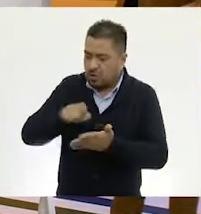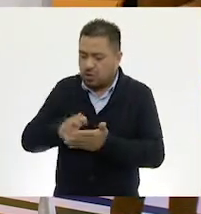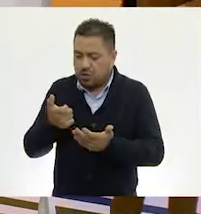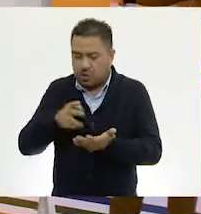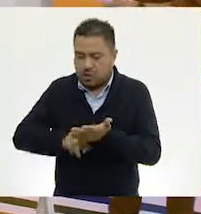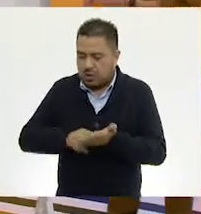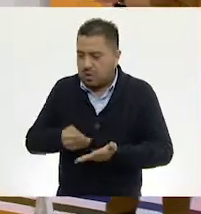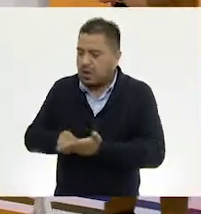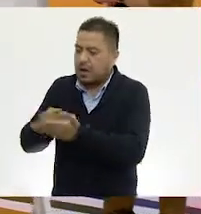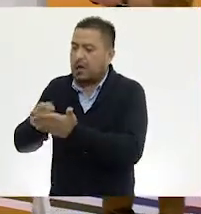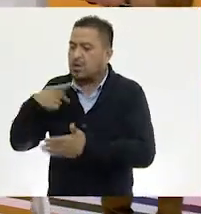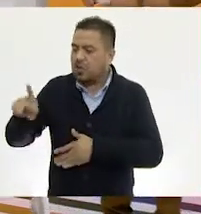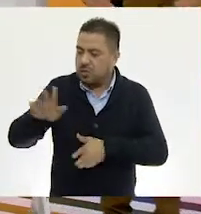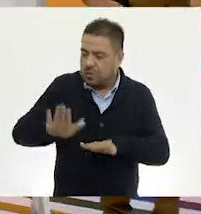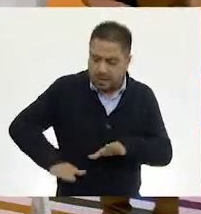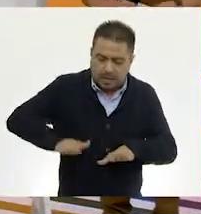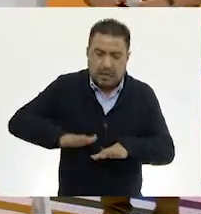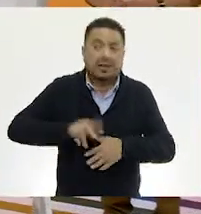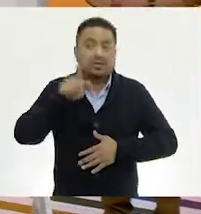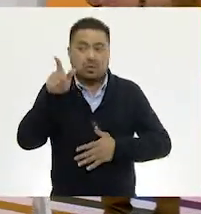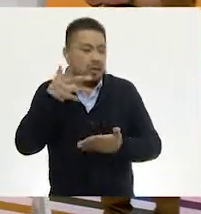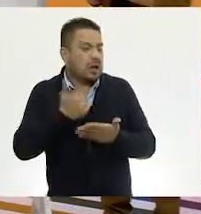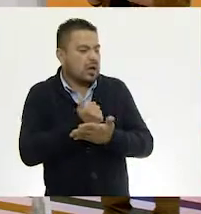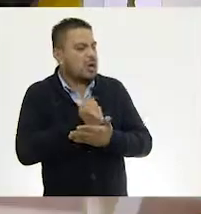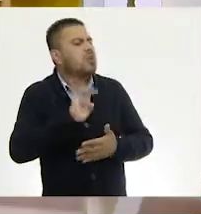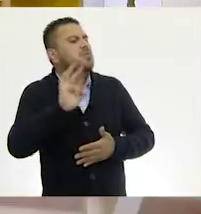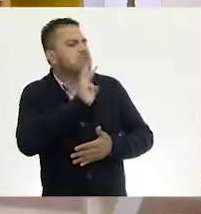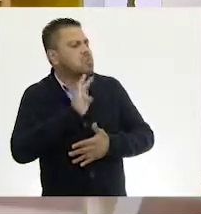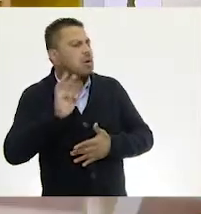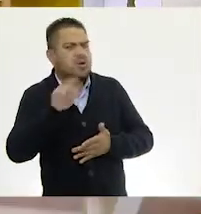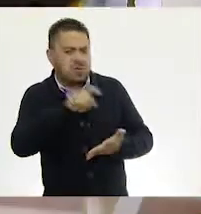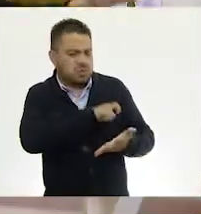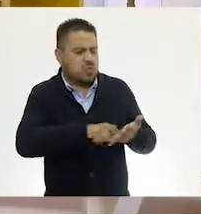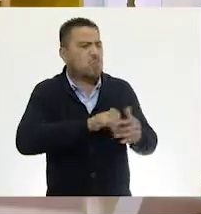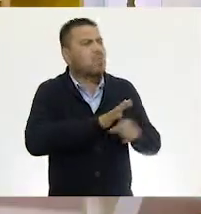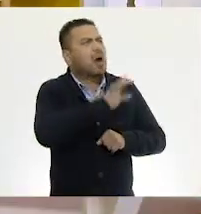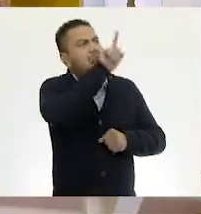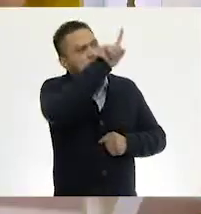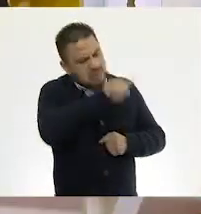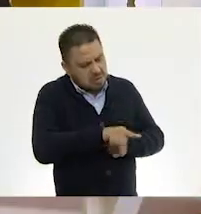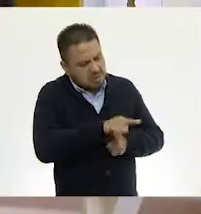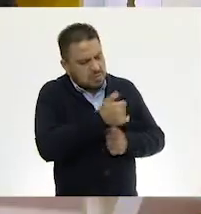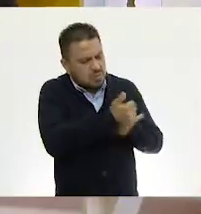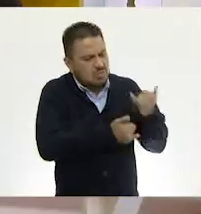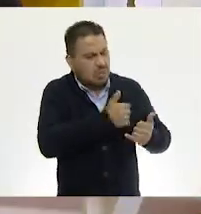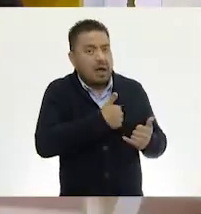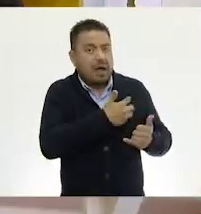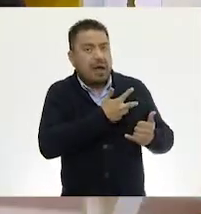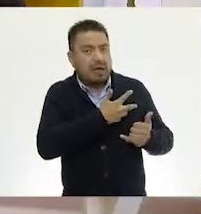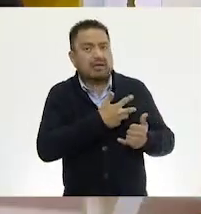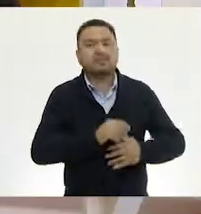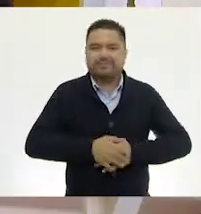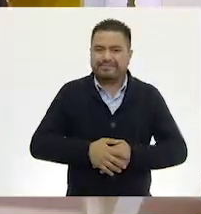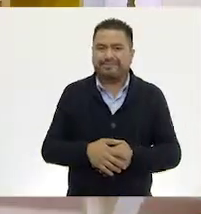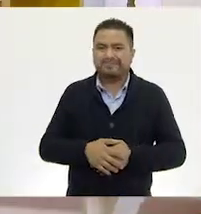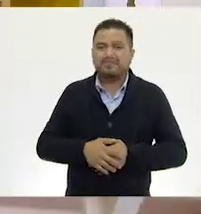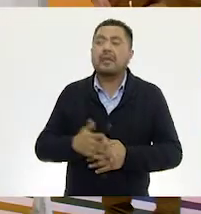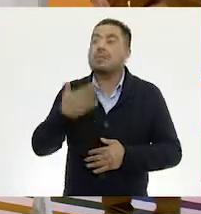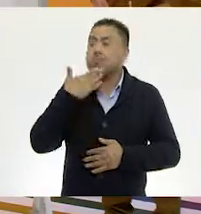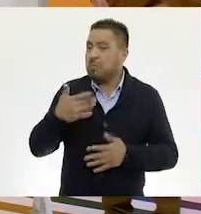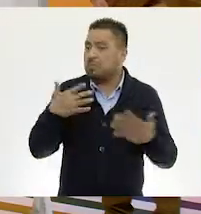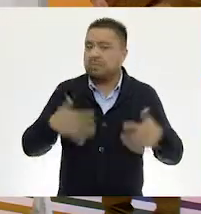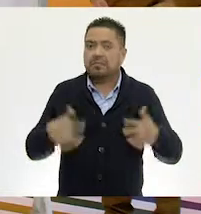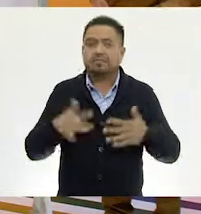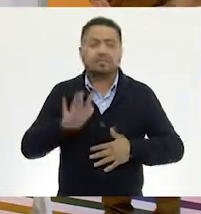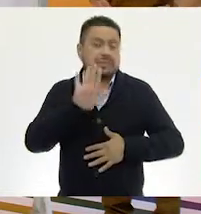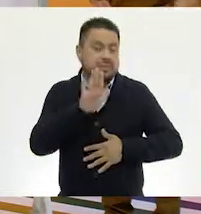dinero tu patineta. Muy bien. Y si tú ganas, pues tú vas a tener la posibilidad de comprarte cualquiera de los juguetes que yo tengo de este lado. Muy bien. Muy bien.